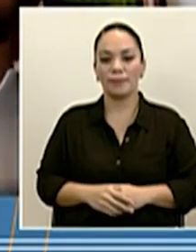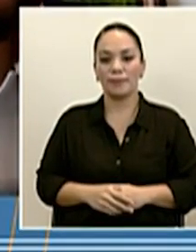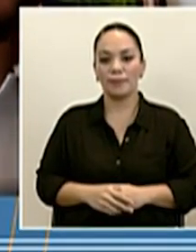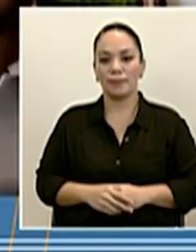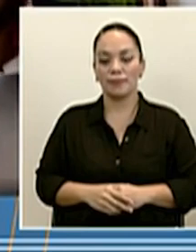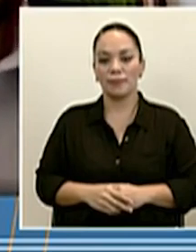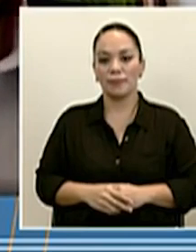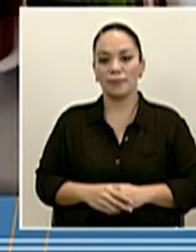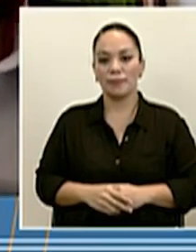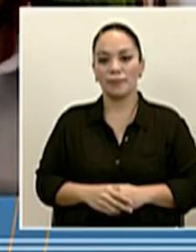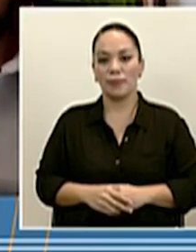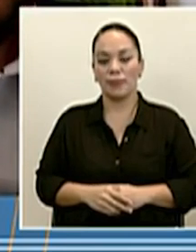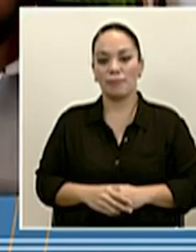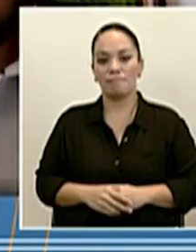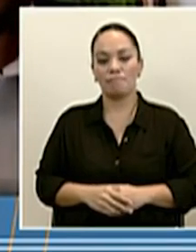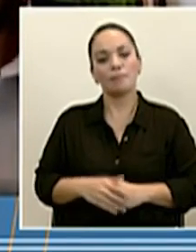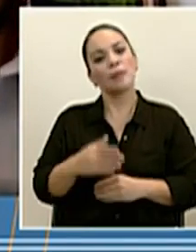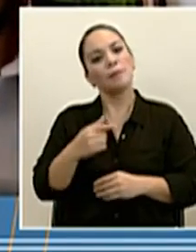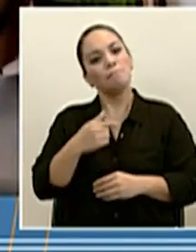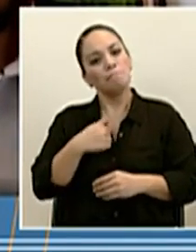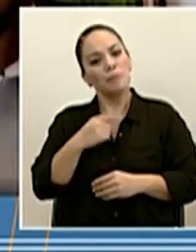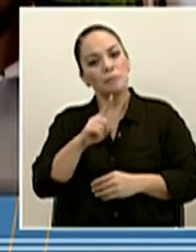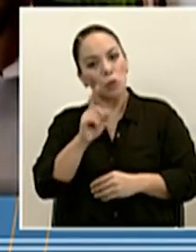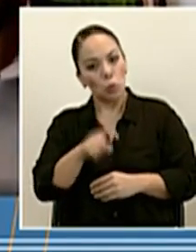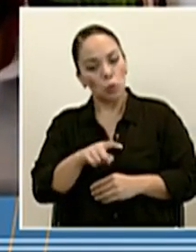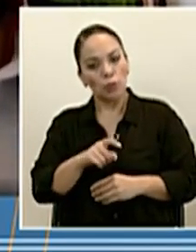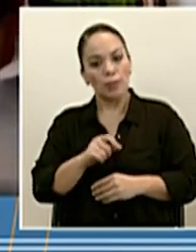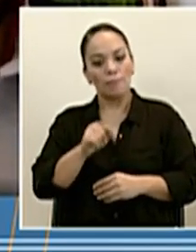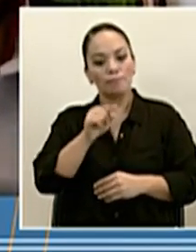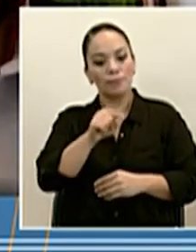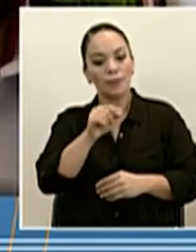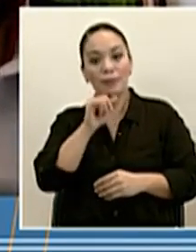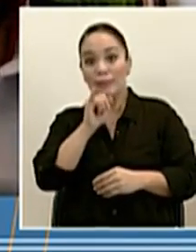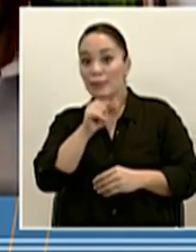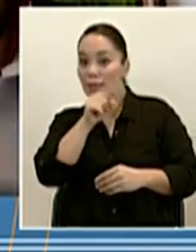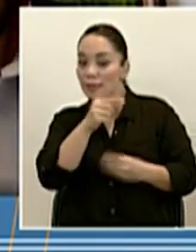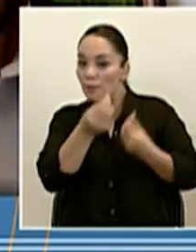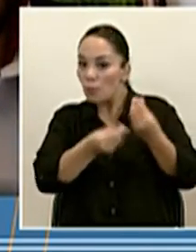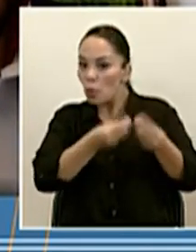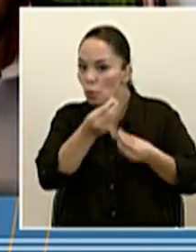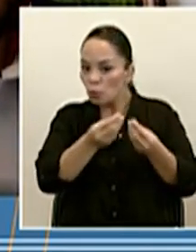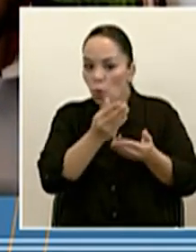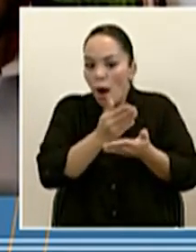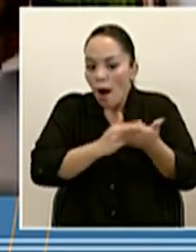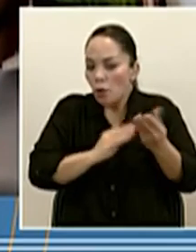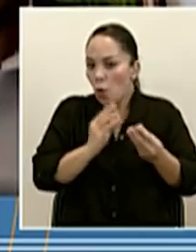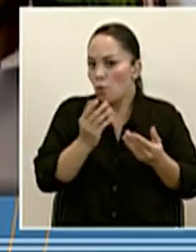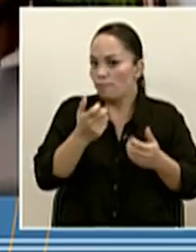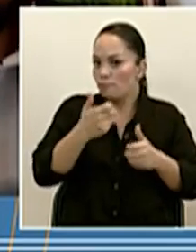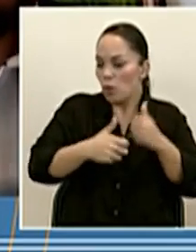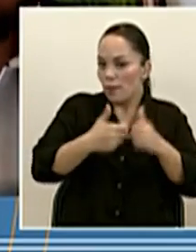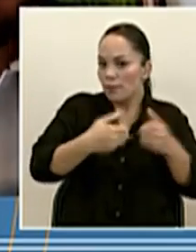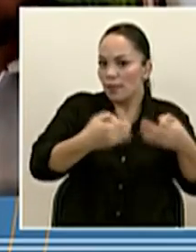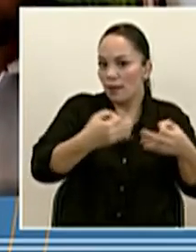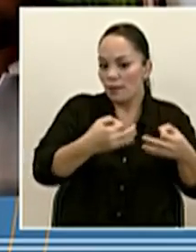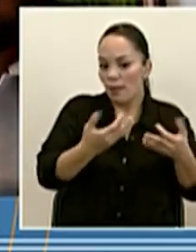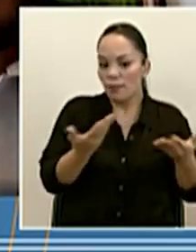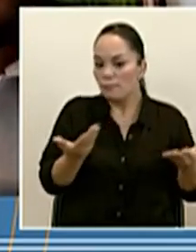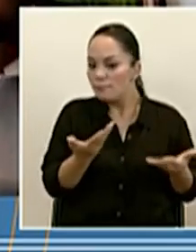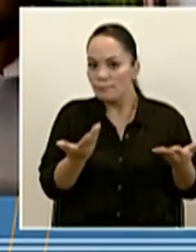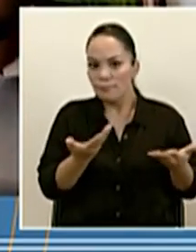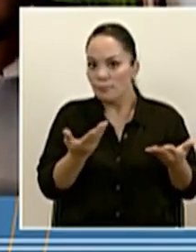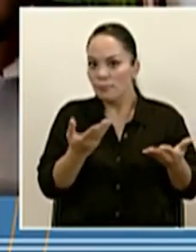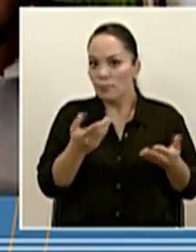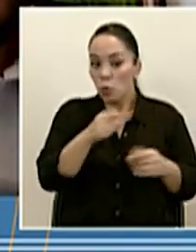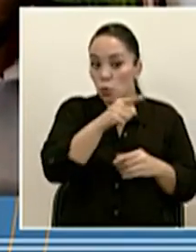Mi repregunta sería la siguiente. En caso de que ese producto tenga problemas de calidad, seguirían